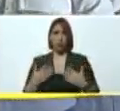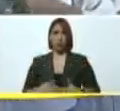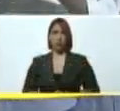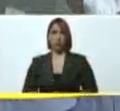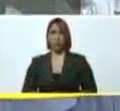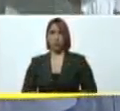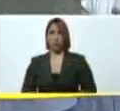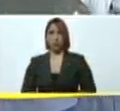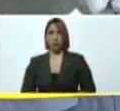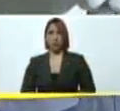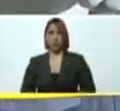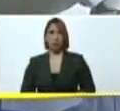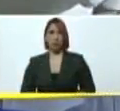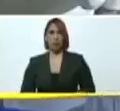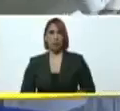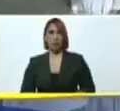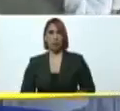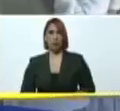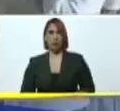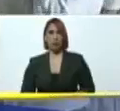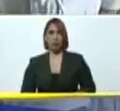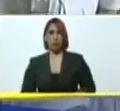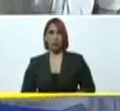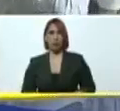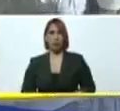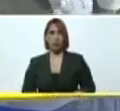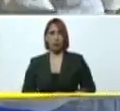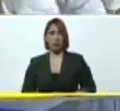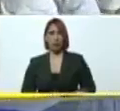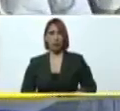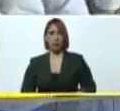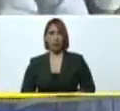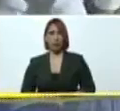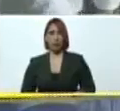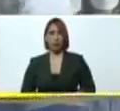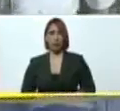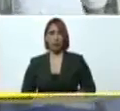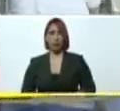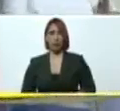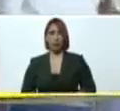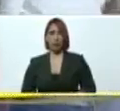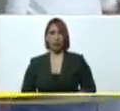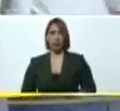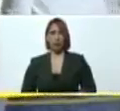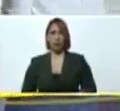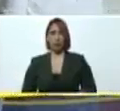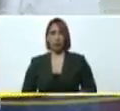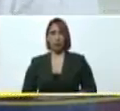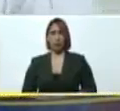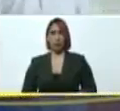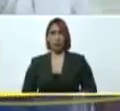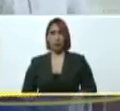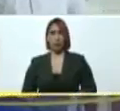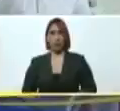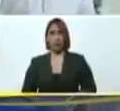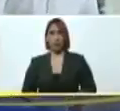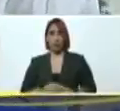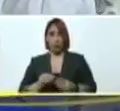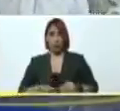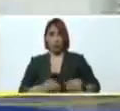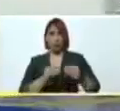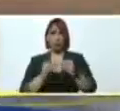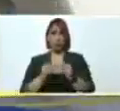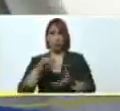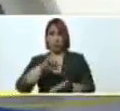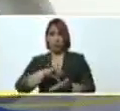acá en el CDI de Chuao en el centro de atención integral de Chuao vamos caminando para enseñar la rehabilitación de